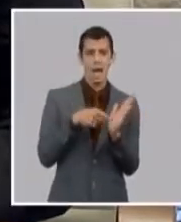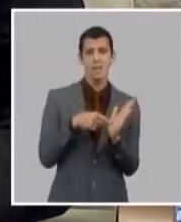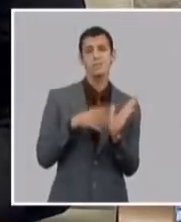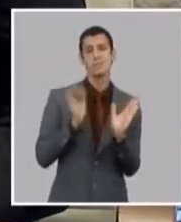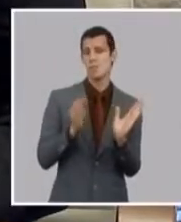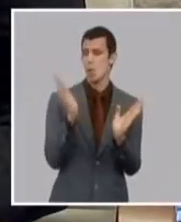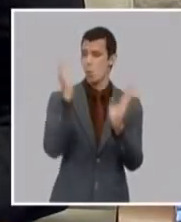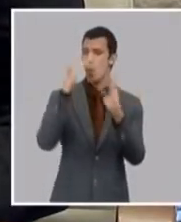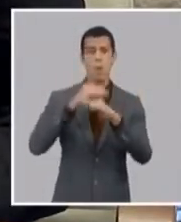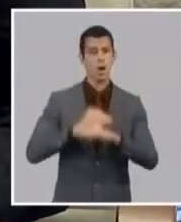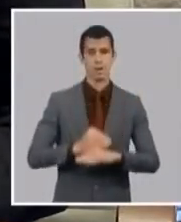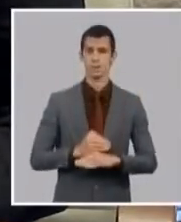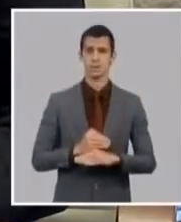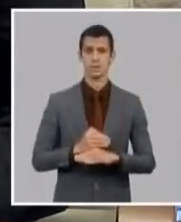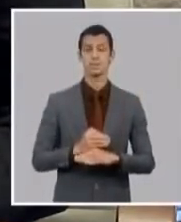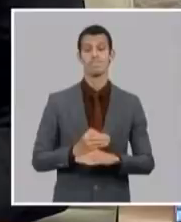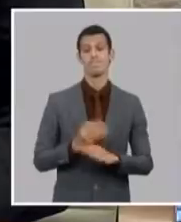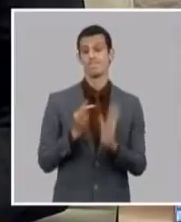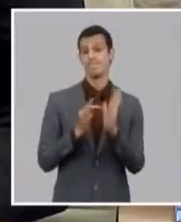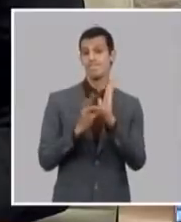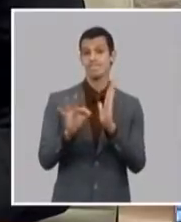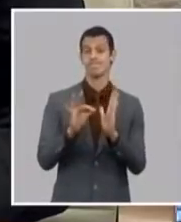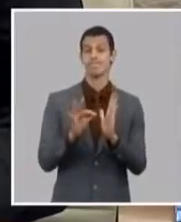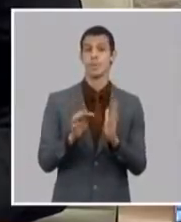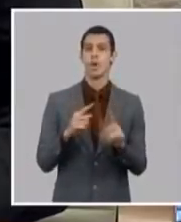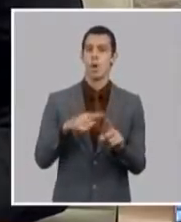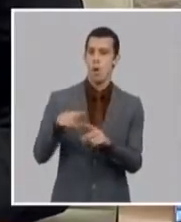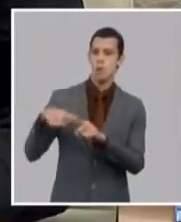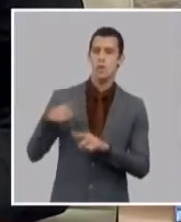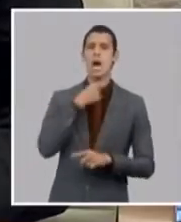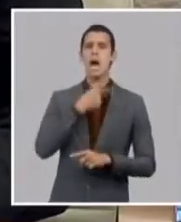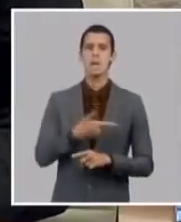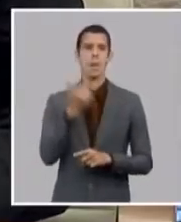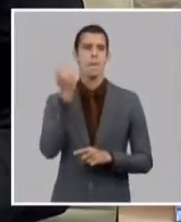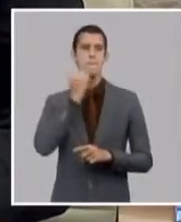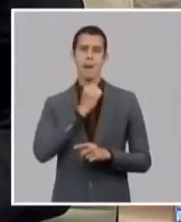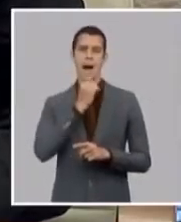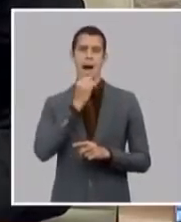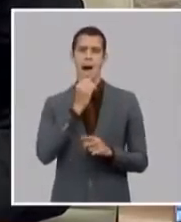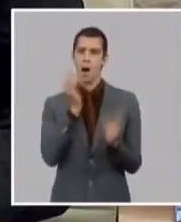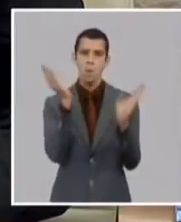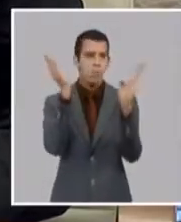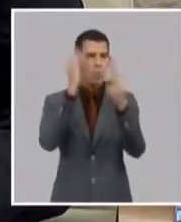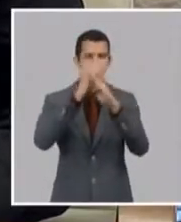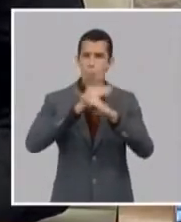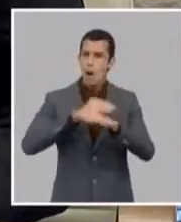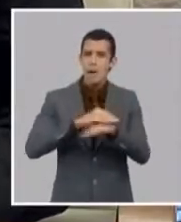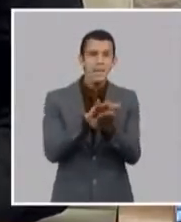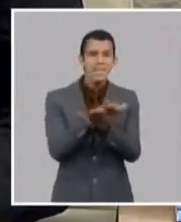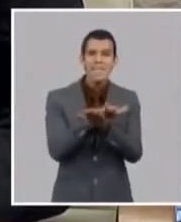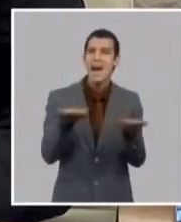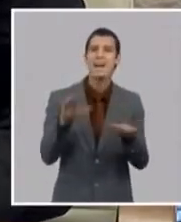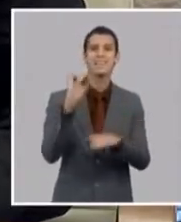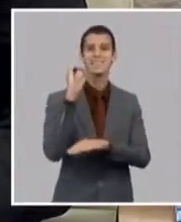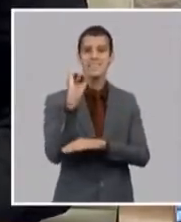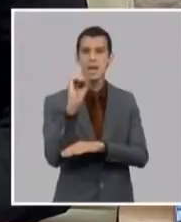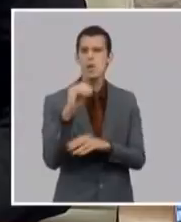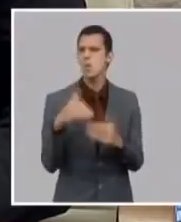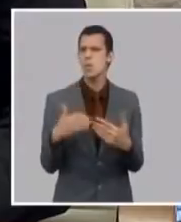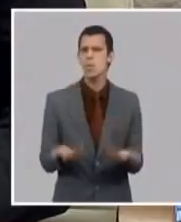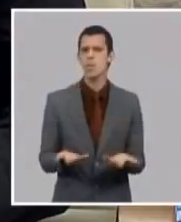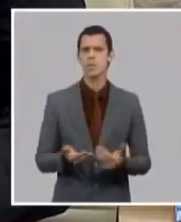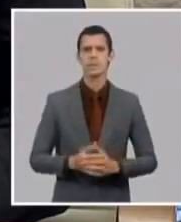es interesante los productos más afectados y eso nosotros hemos estado dando seguimiento en este proceso